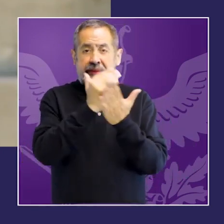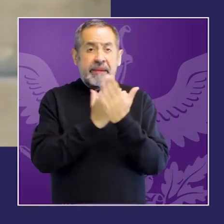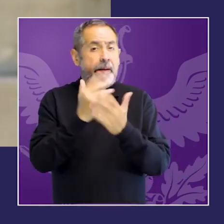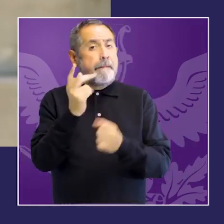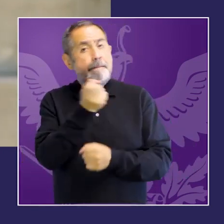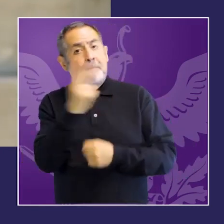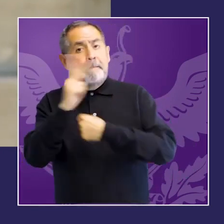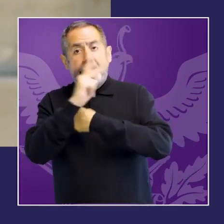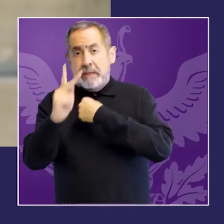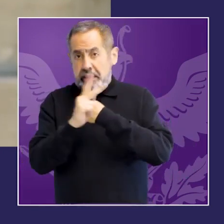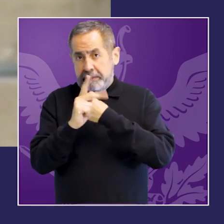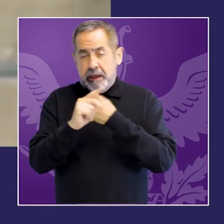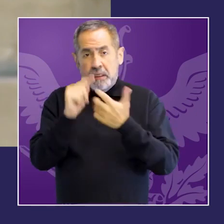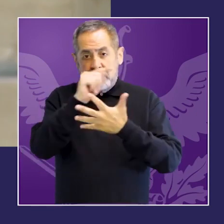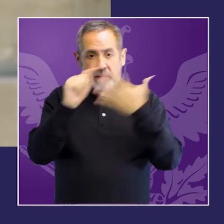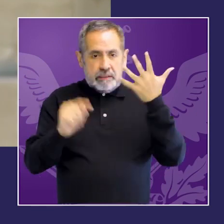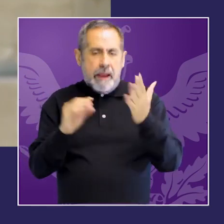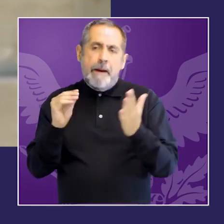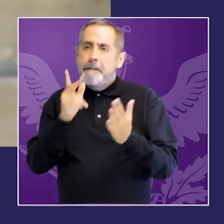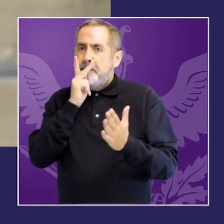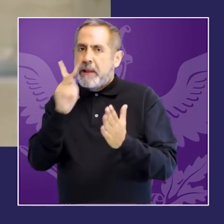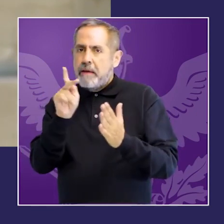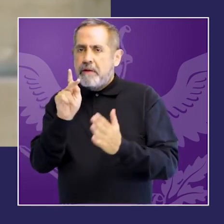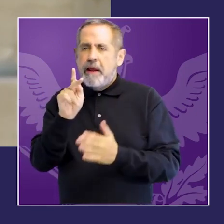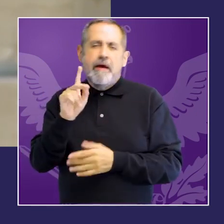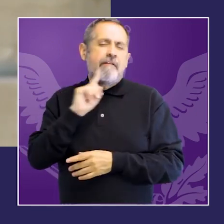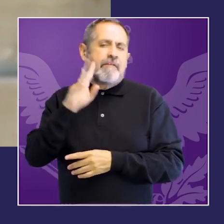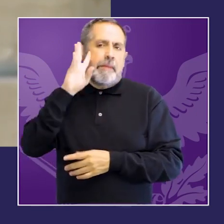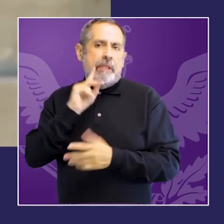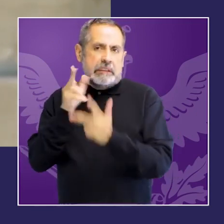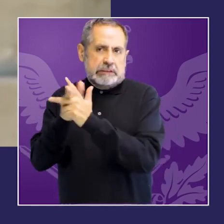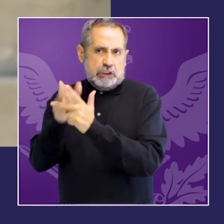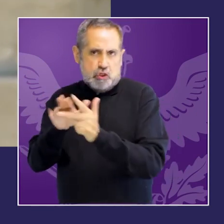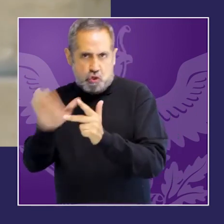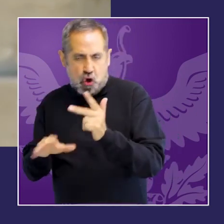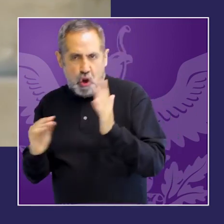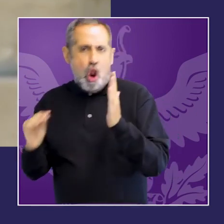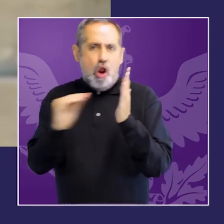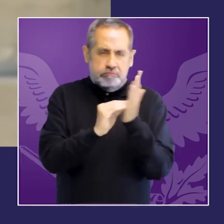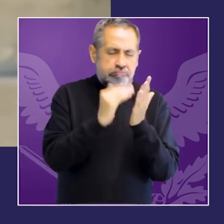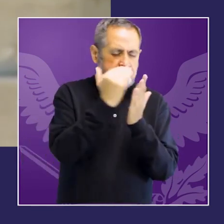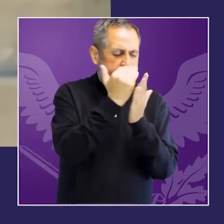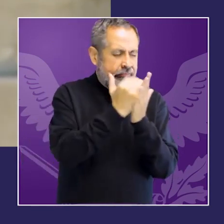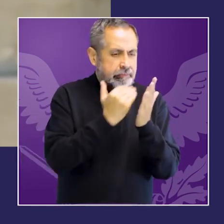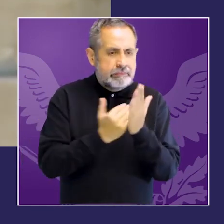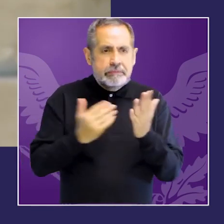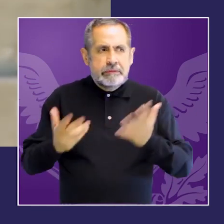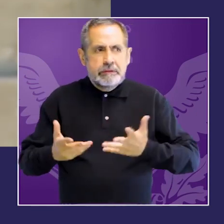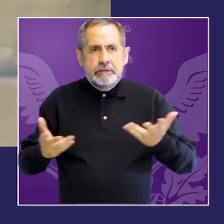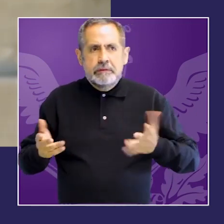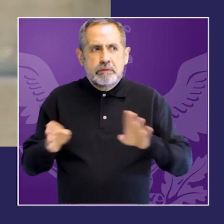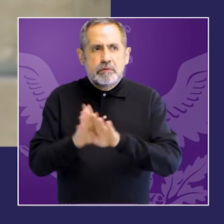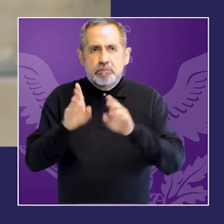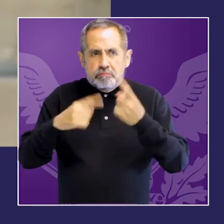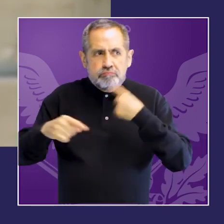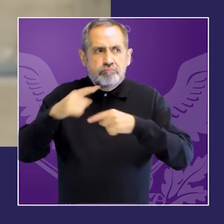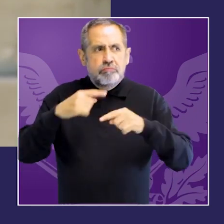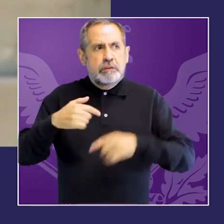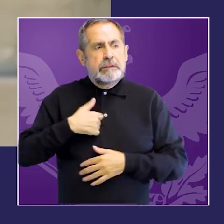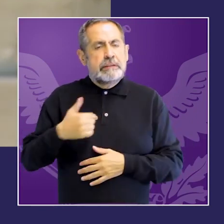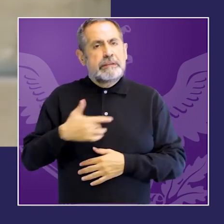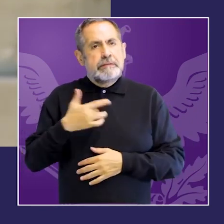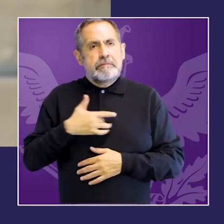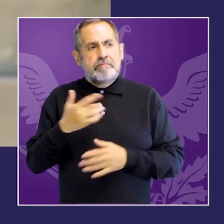mayoritaria es por la creación de tipos penales específicos y una tendencia minoritaria, pero todavía existente, por ejemplo, representada en Argentina,